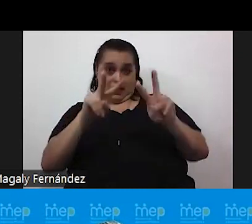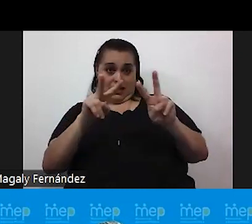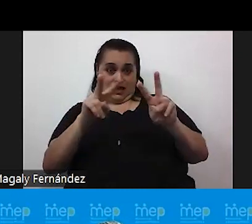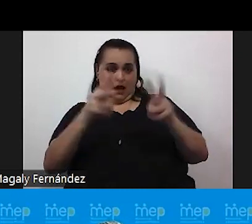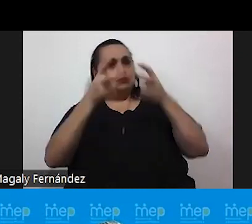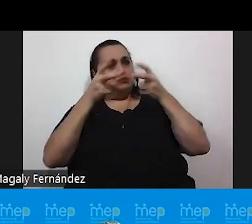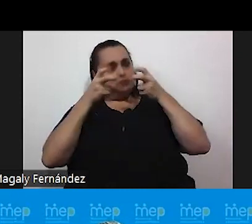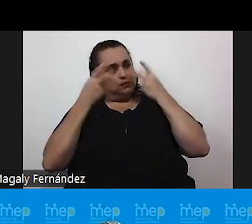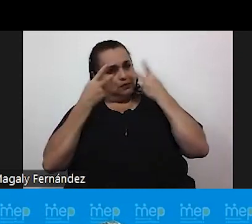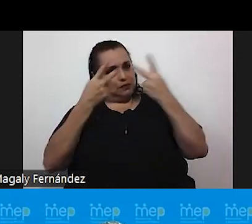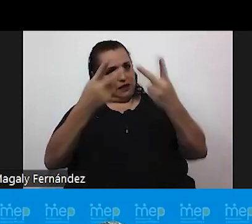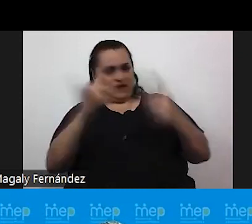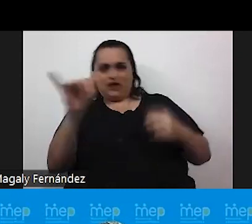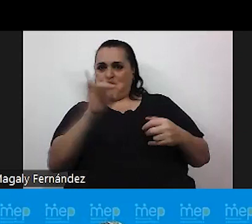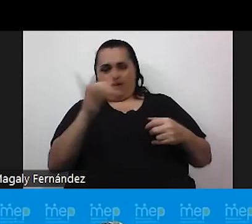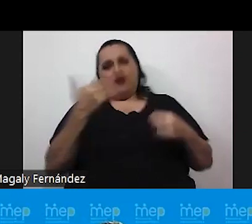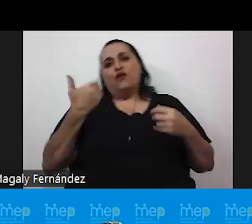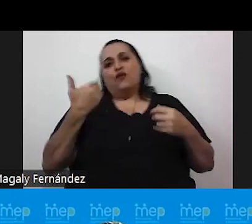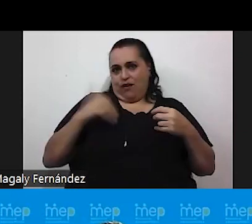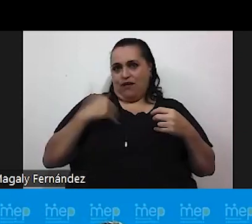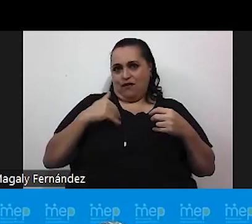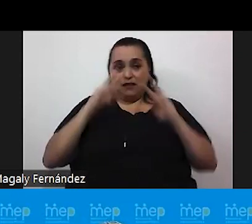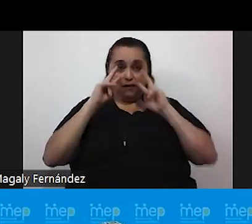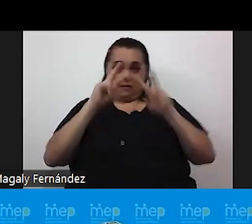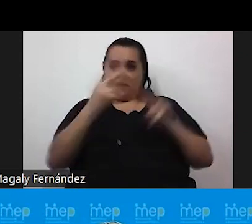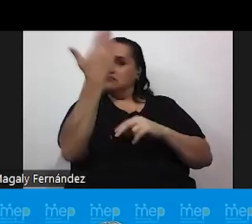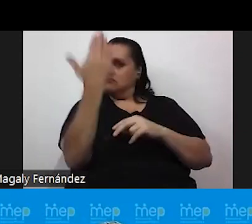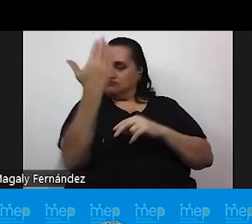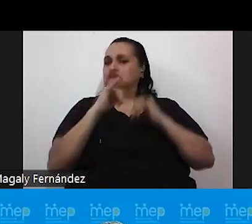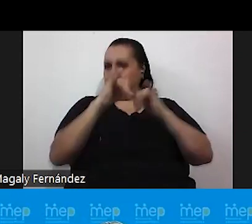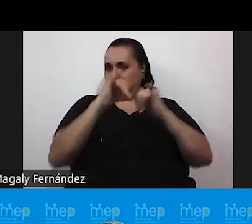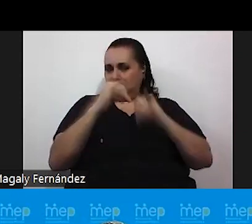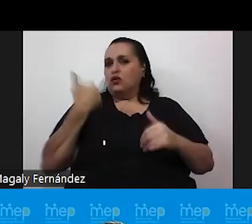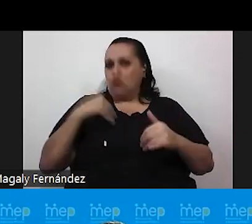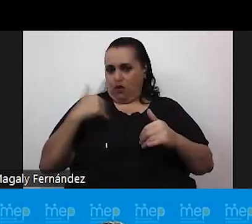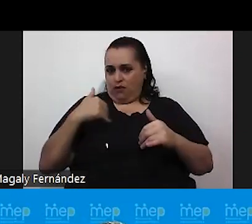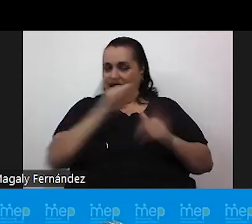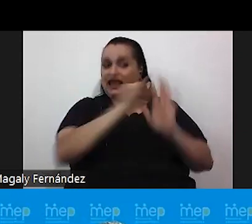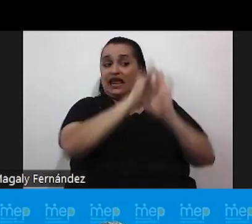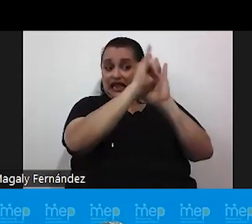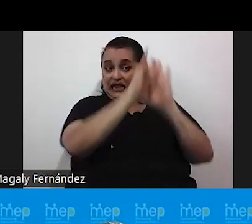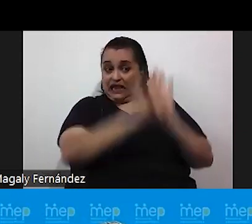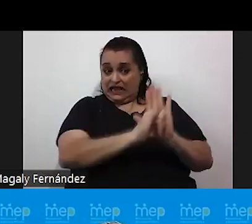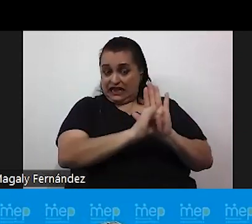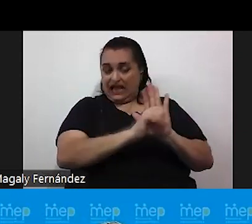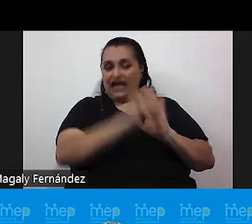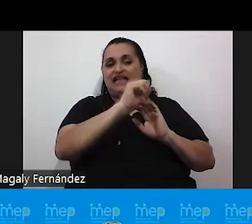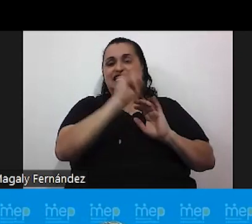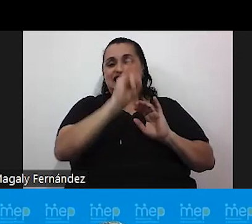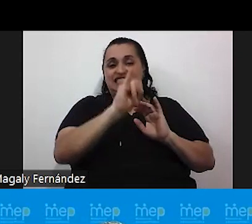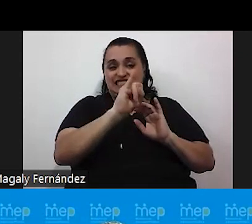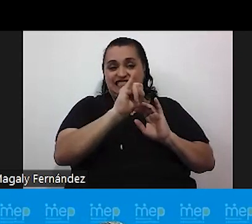actualmente como hombre y encuentra esta congruencia y a estas identidades les vamos a llamar cisgénero